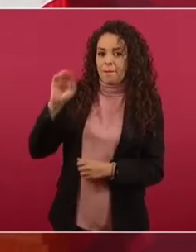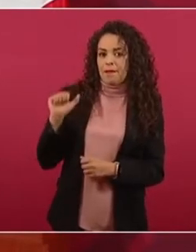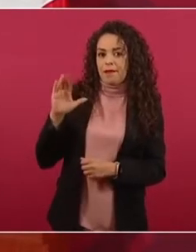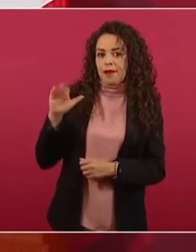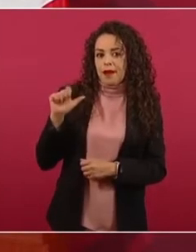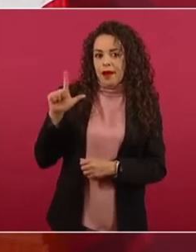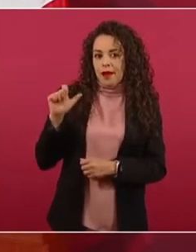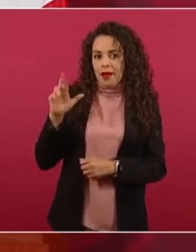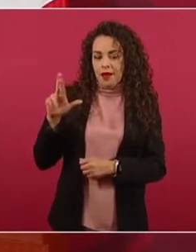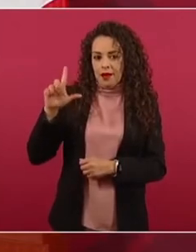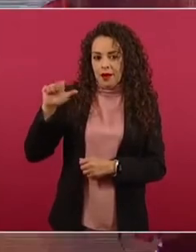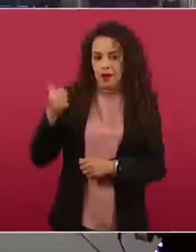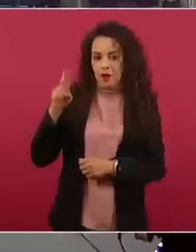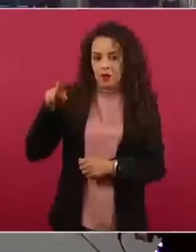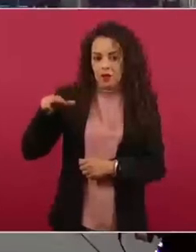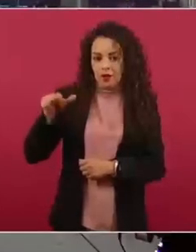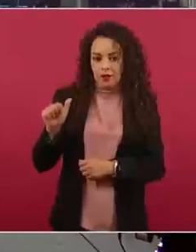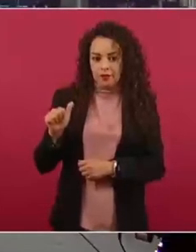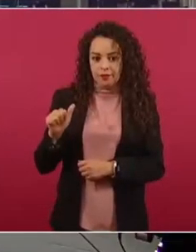Este es.